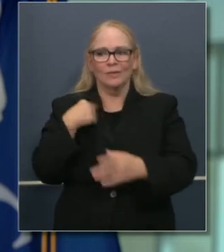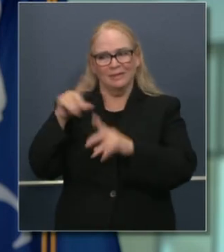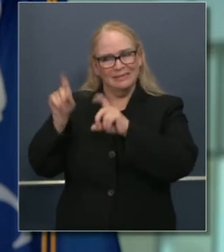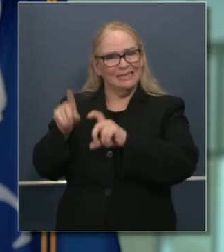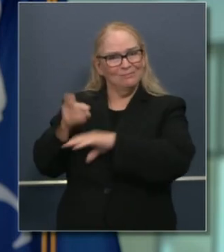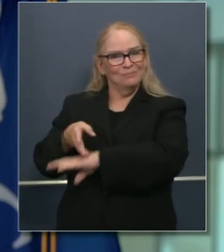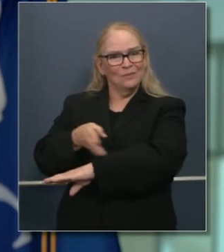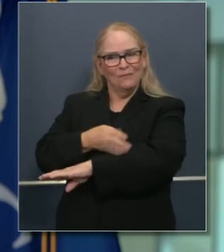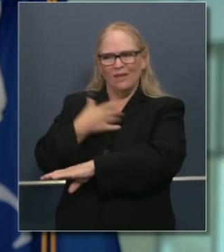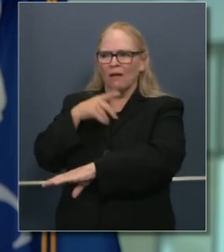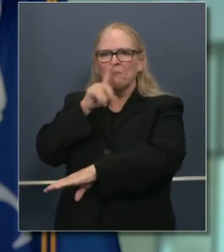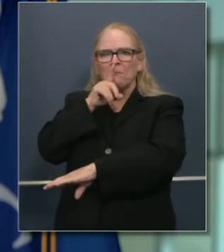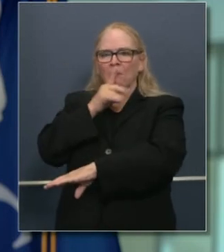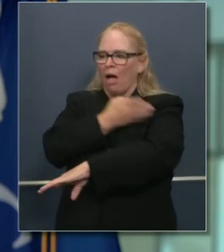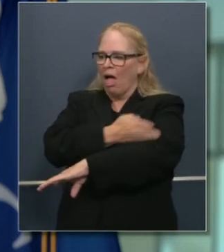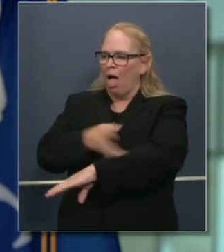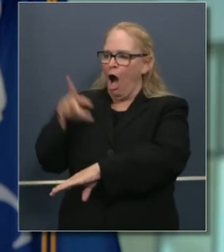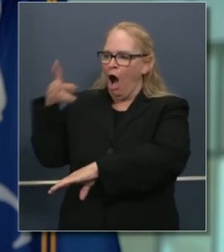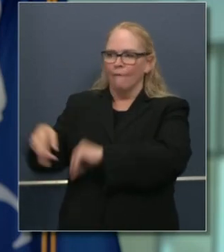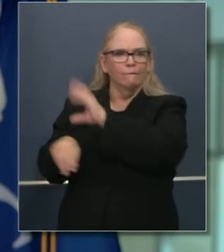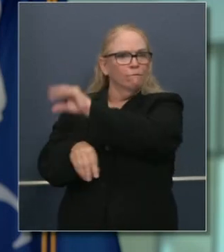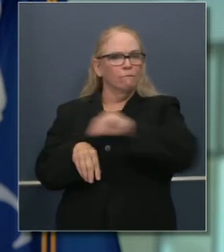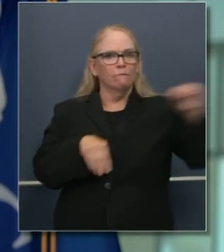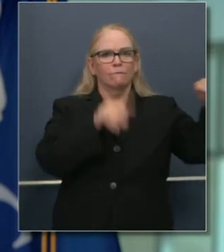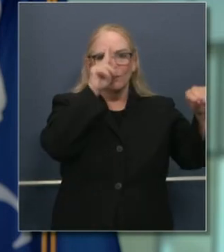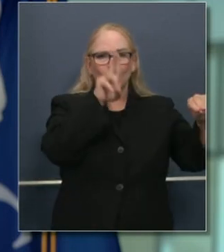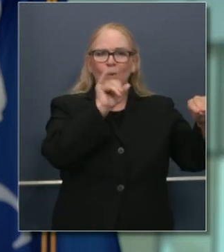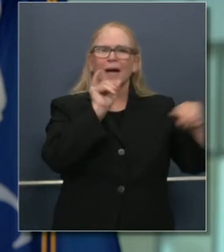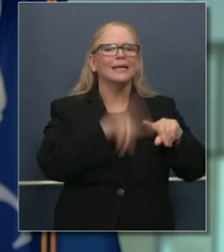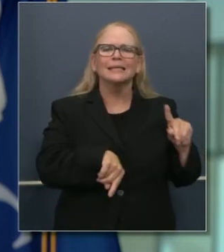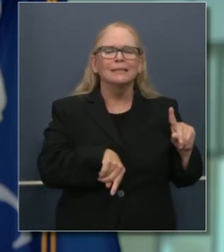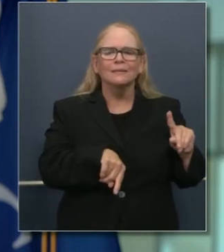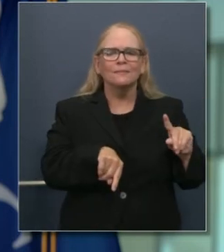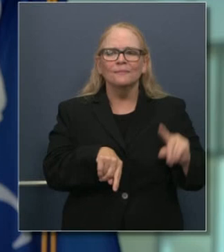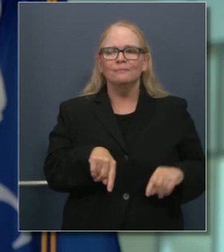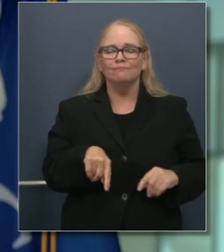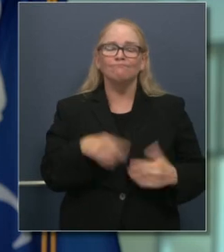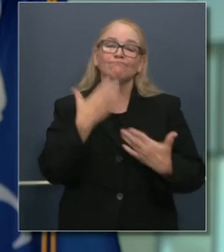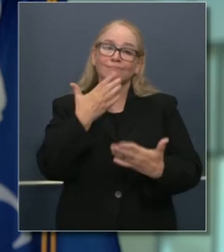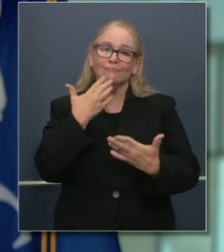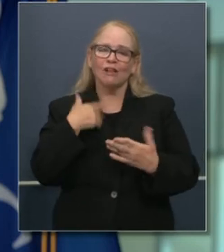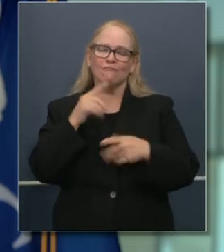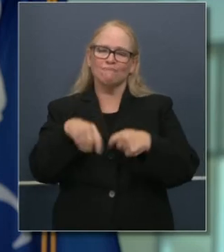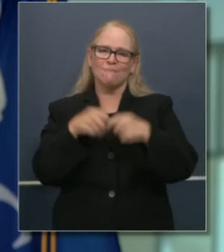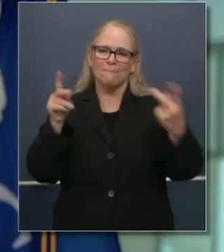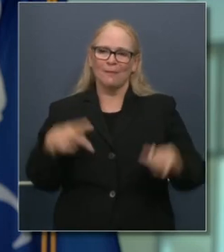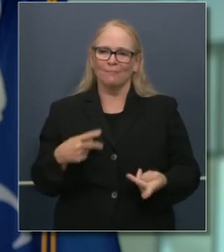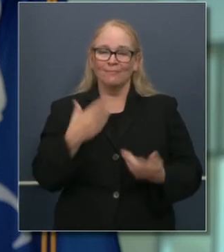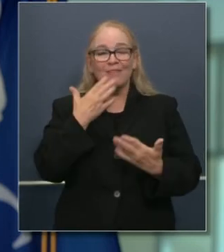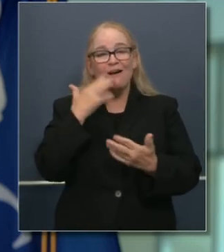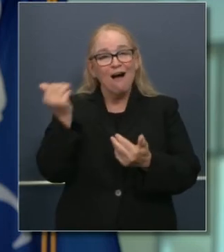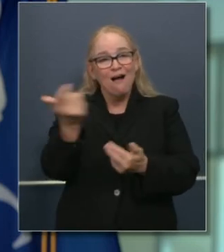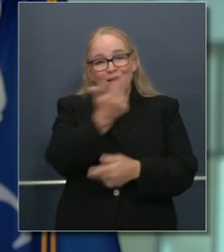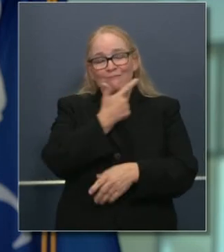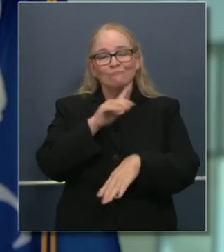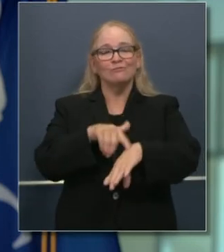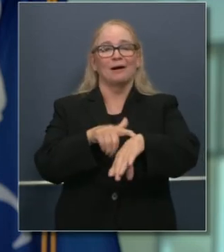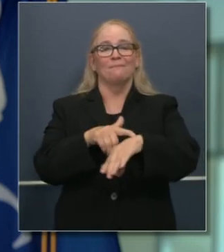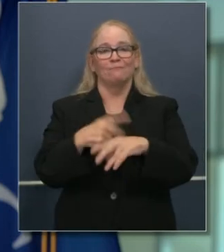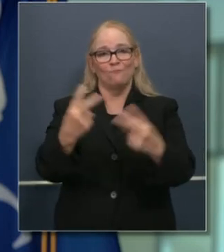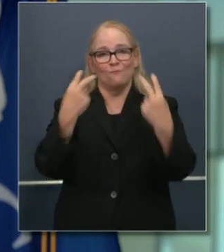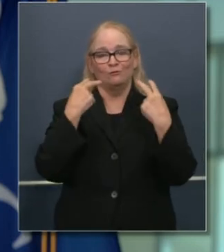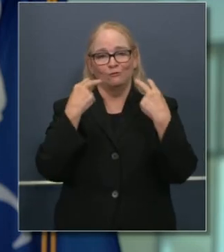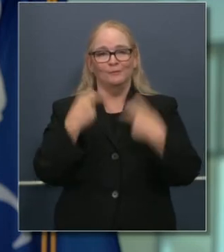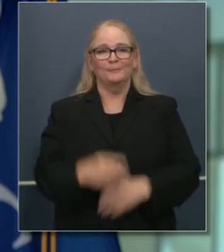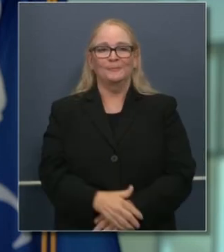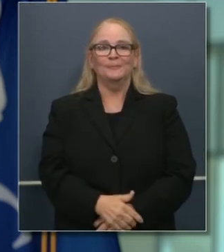progreso con el tiempo de los resultados de las pruebas. Y con eso, como siempre, quiero darles las gracias a cada uno de ustedes por su tiempo,